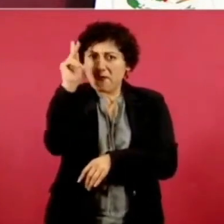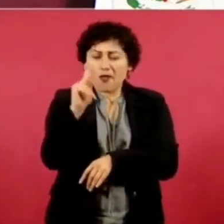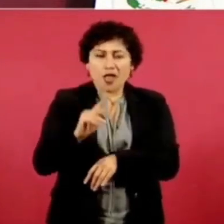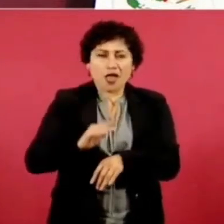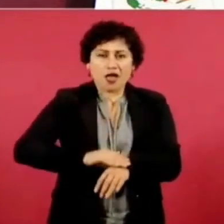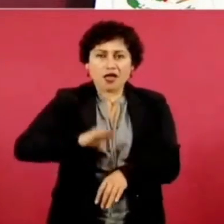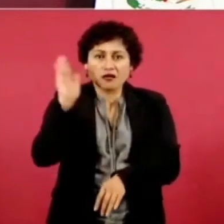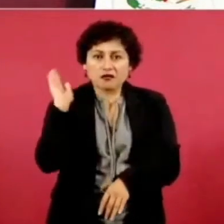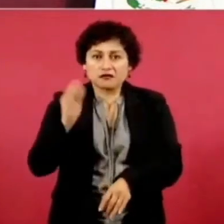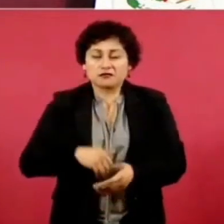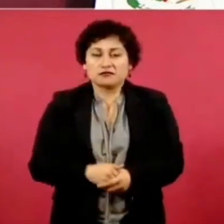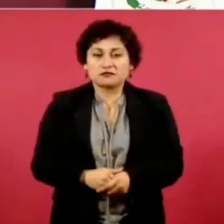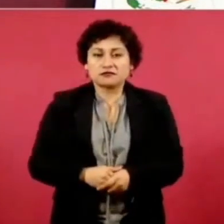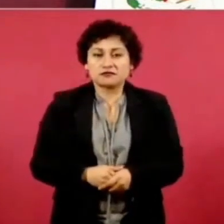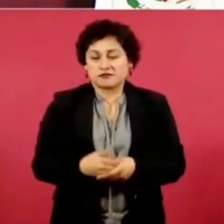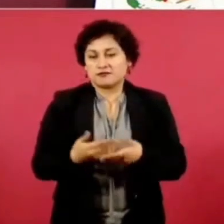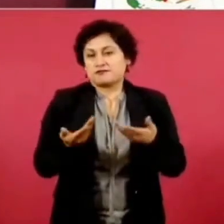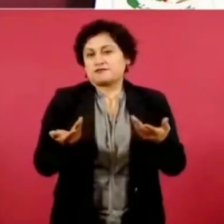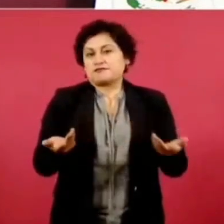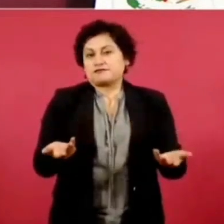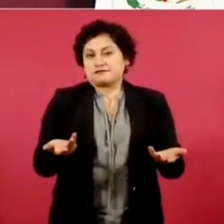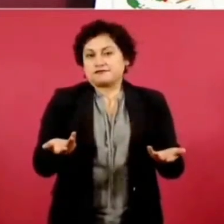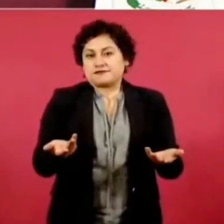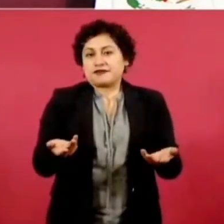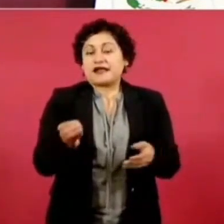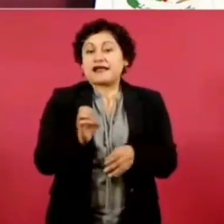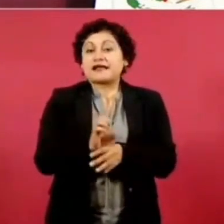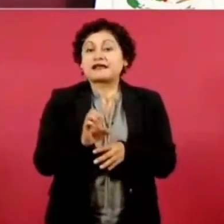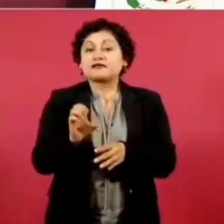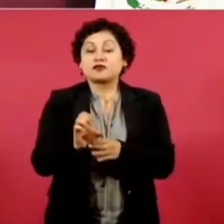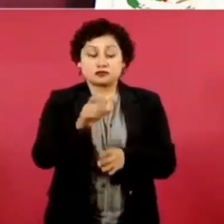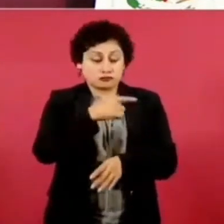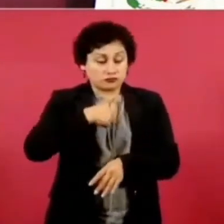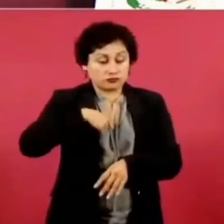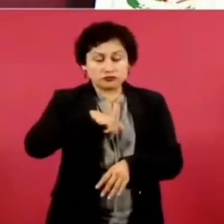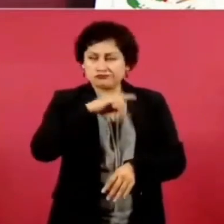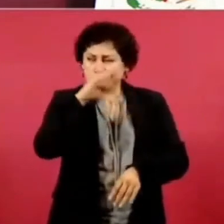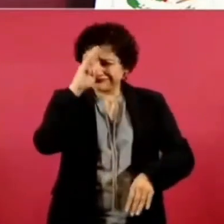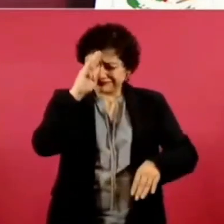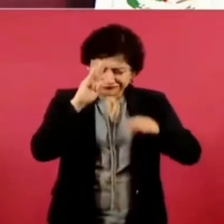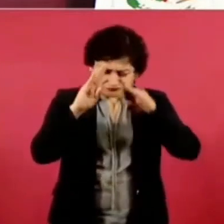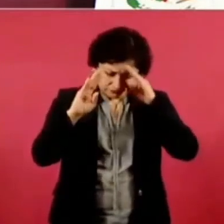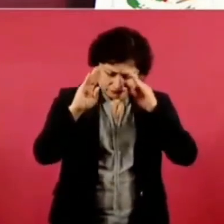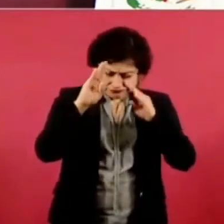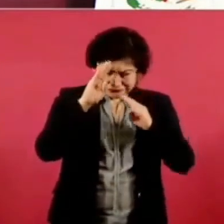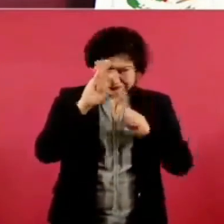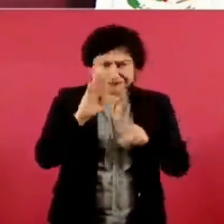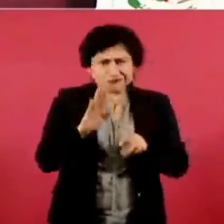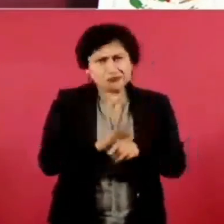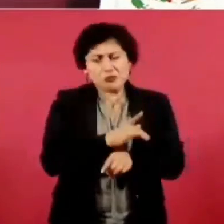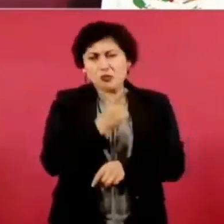Y uno dice, bueno, ¿y por qué? Por lo mismo,